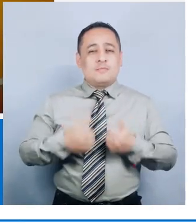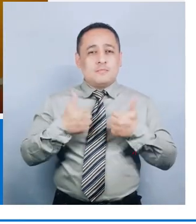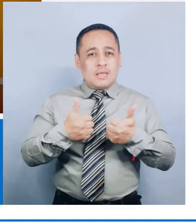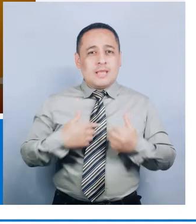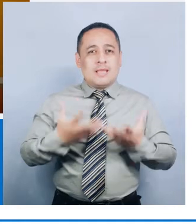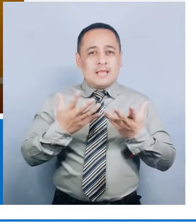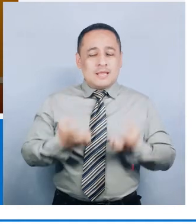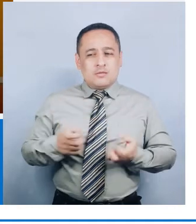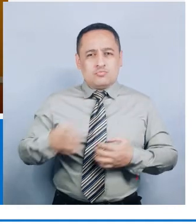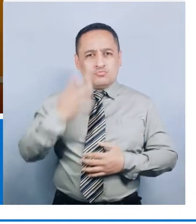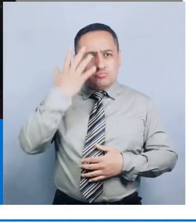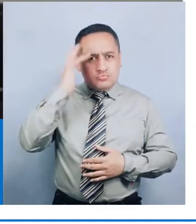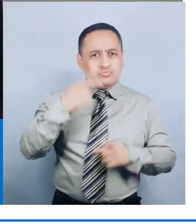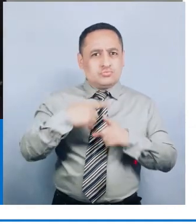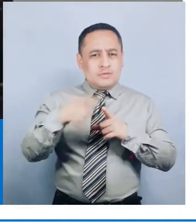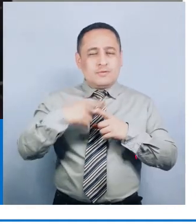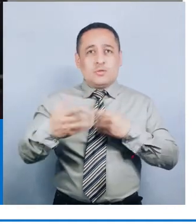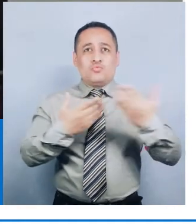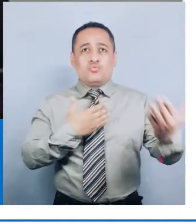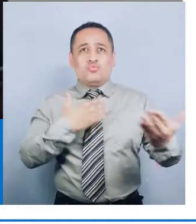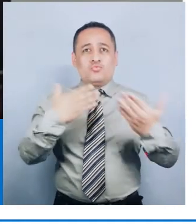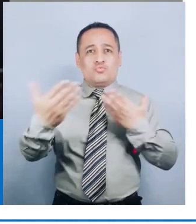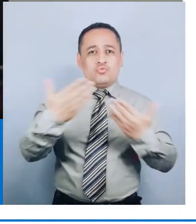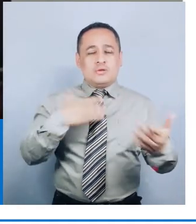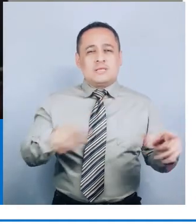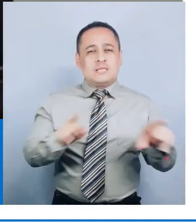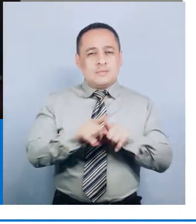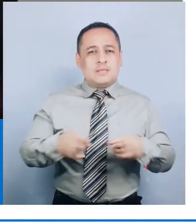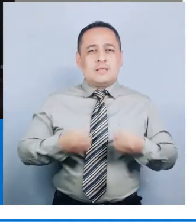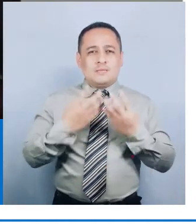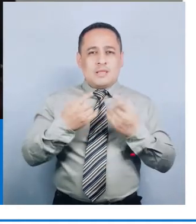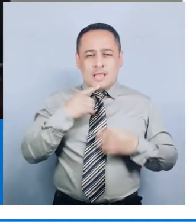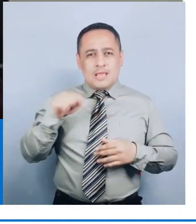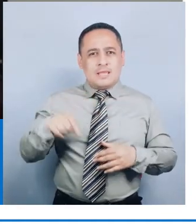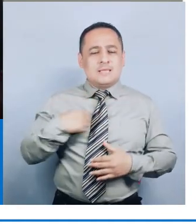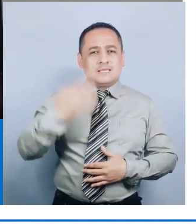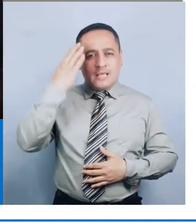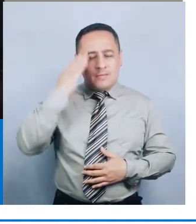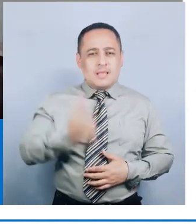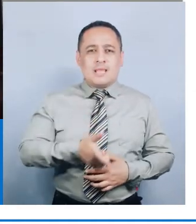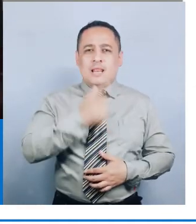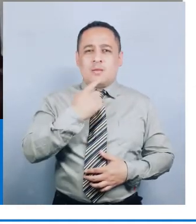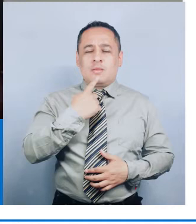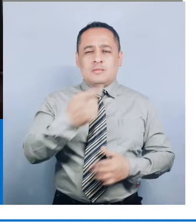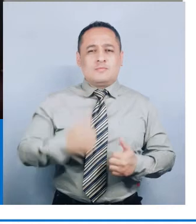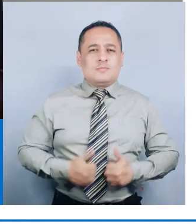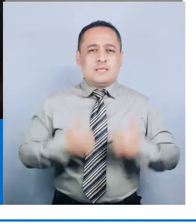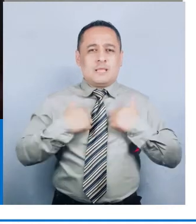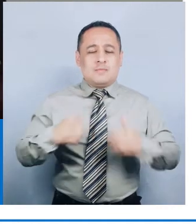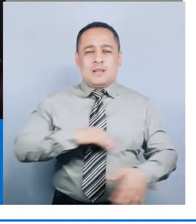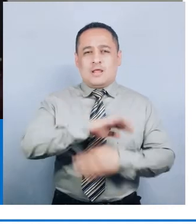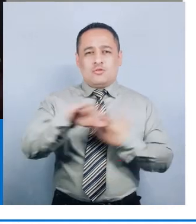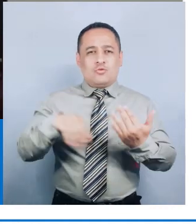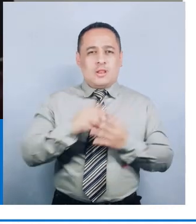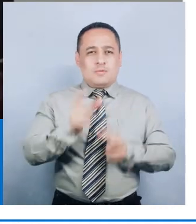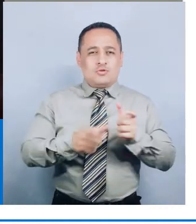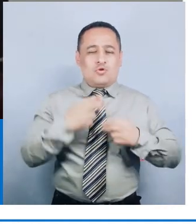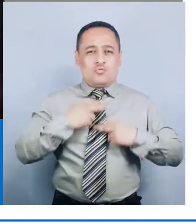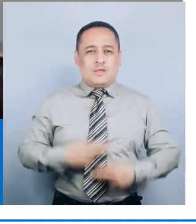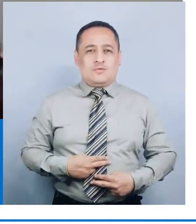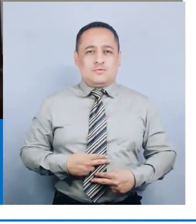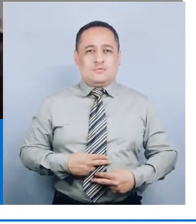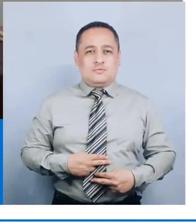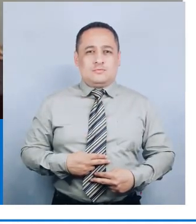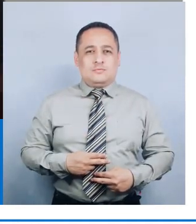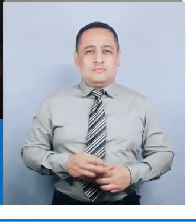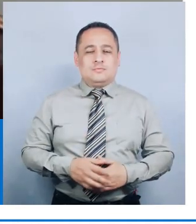bueno, ella tiene las habilidades sobre reclamación. Y aparte de eso, porque ella sabe que el agua es vida para todos los